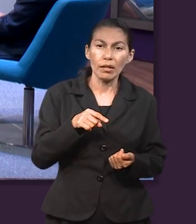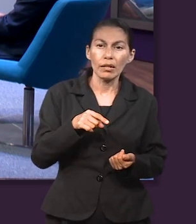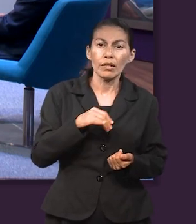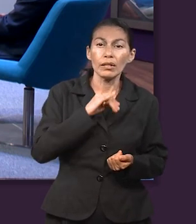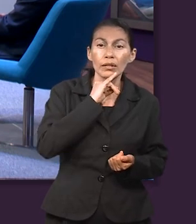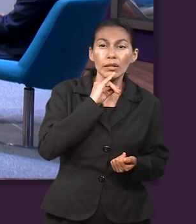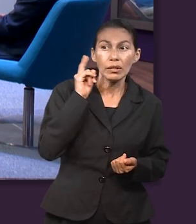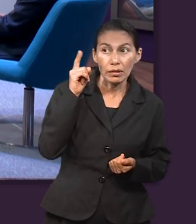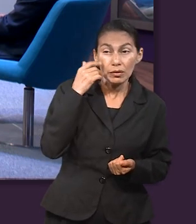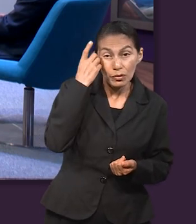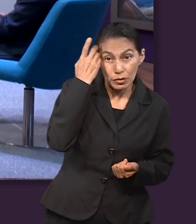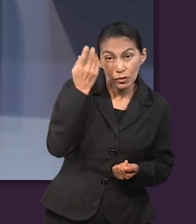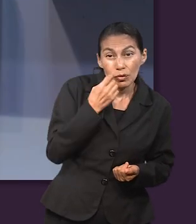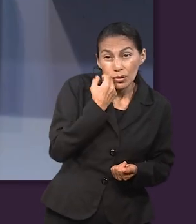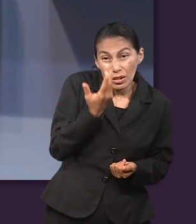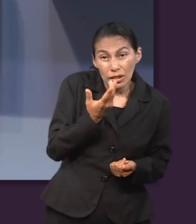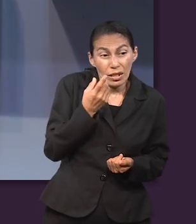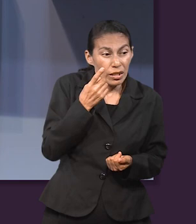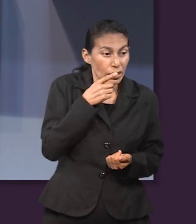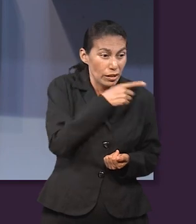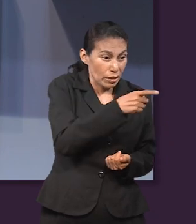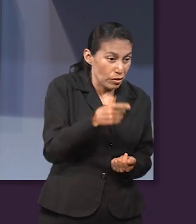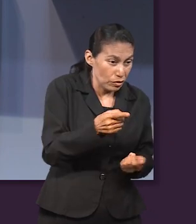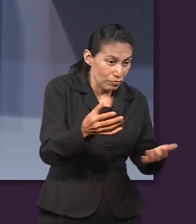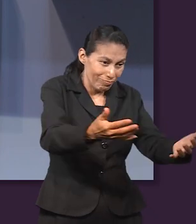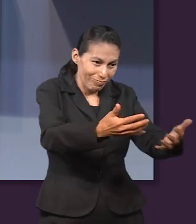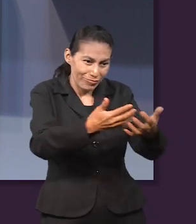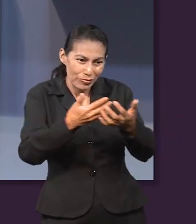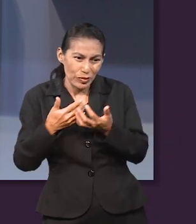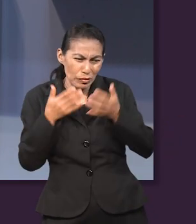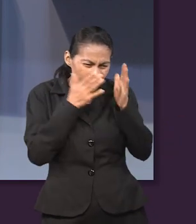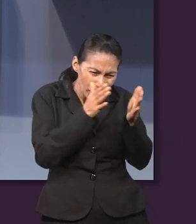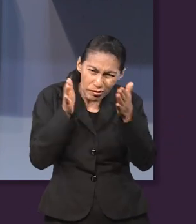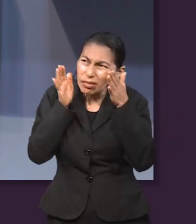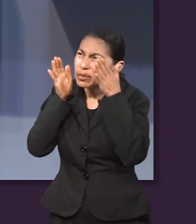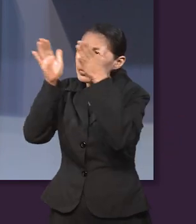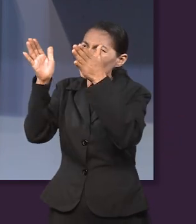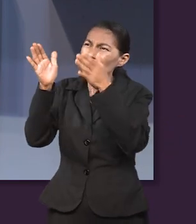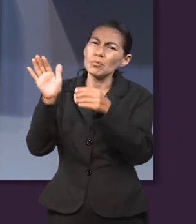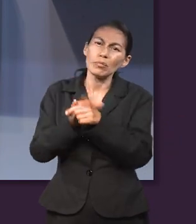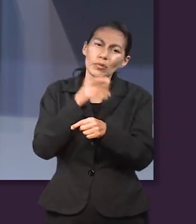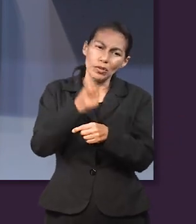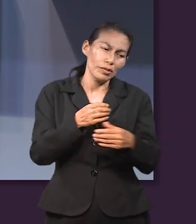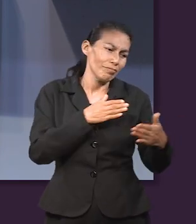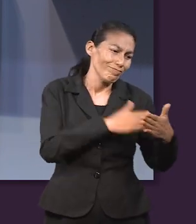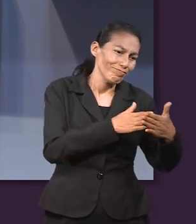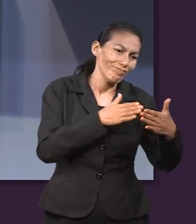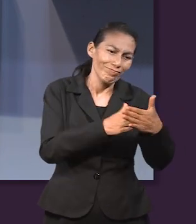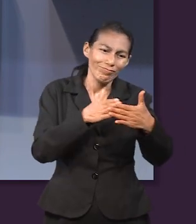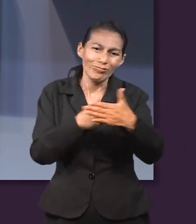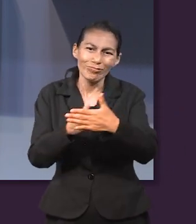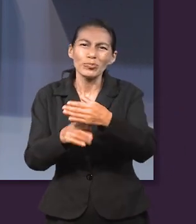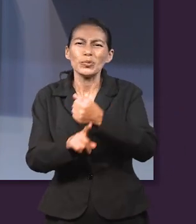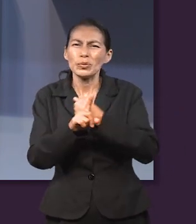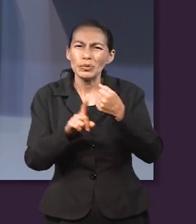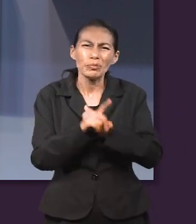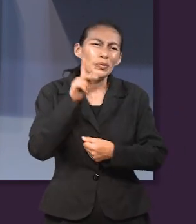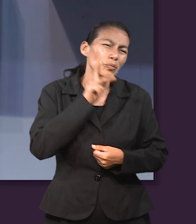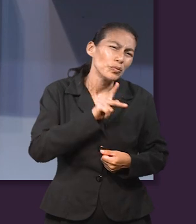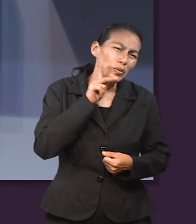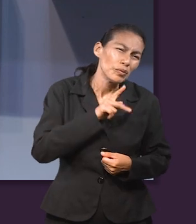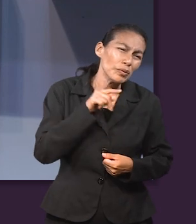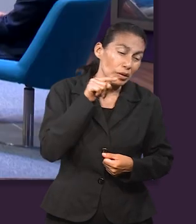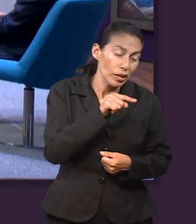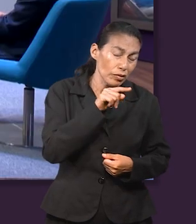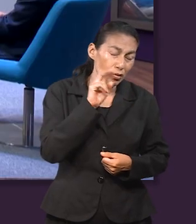En este caso, Él intentaba que Israel volviera, que se arrepintiera. Y por eso los confrontó, por eso les puso obstáculos,